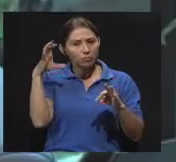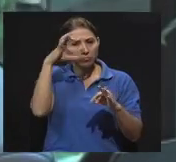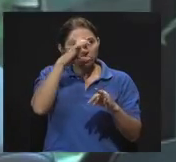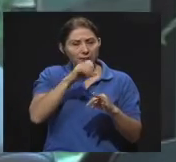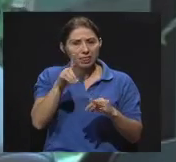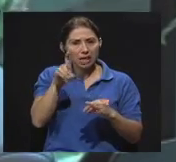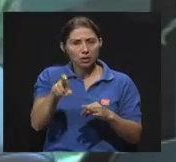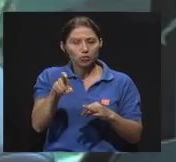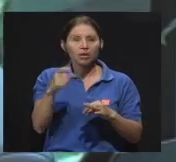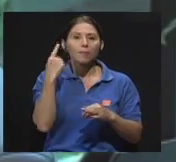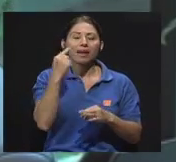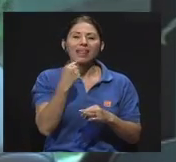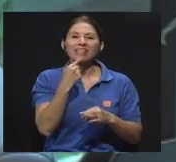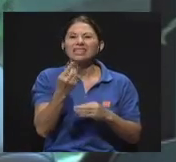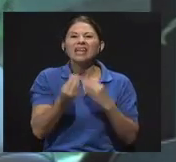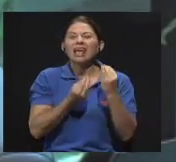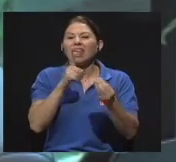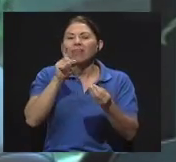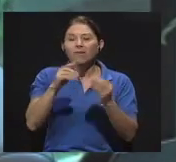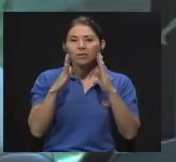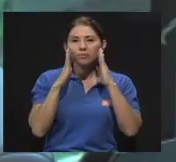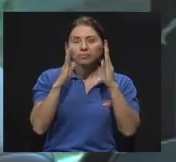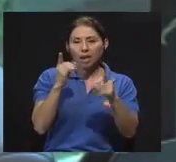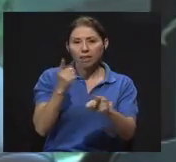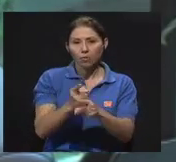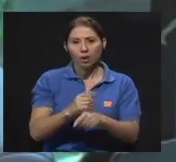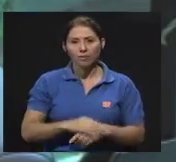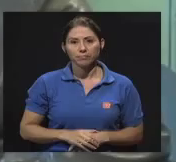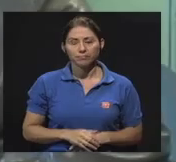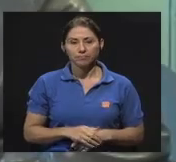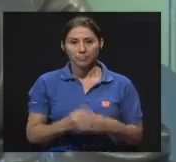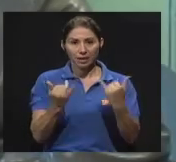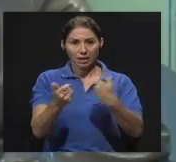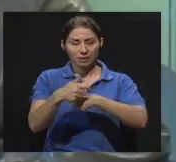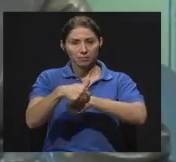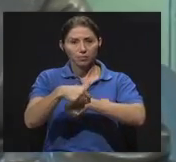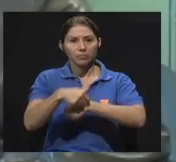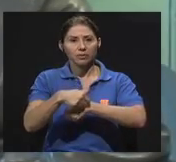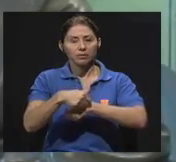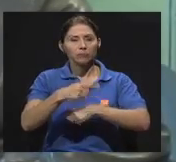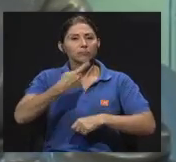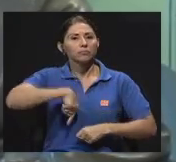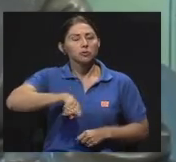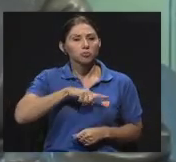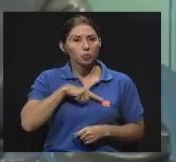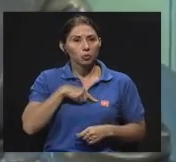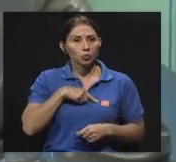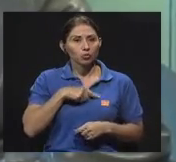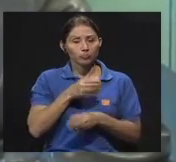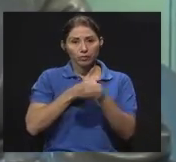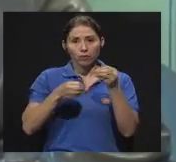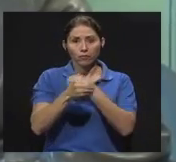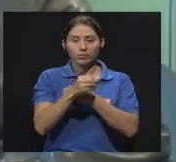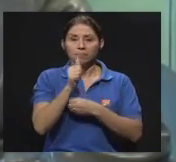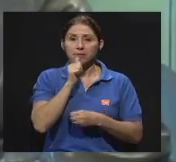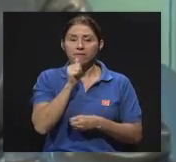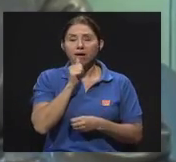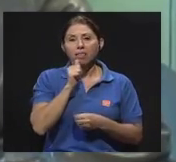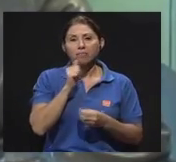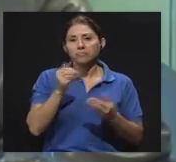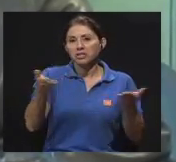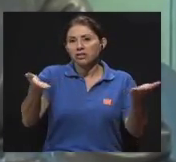diagnóstico e indicar el tratamiento adecuado. En este momento, nosotros en la consulta privada